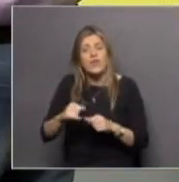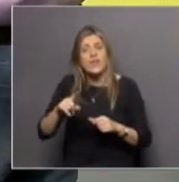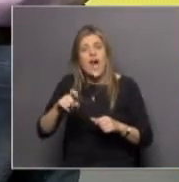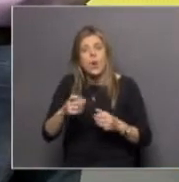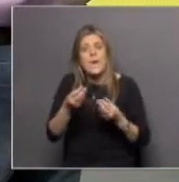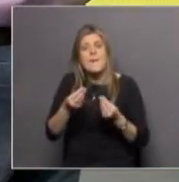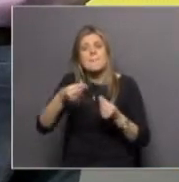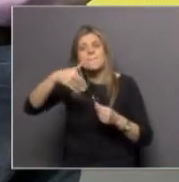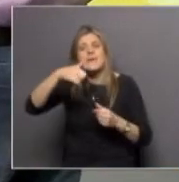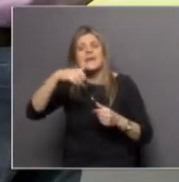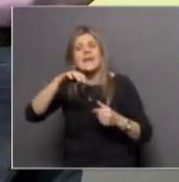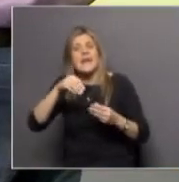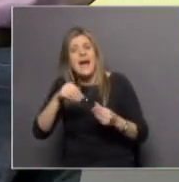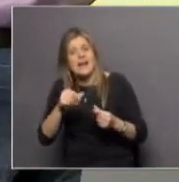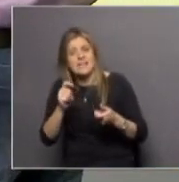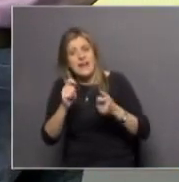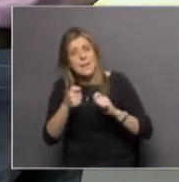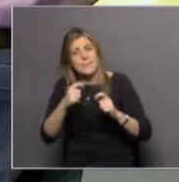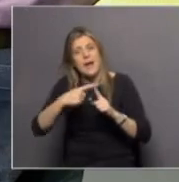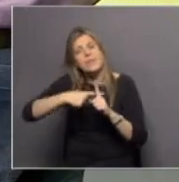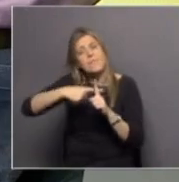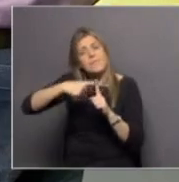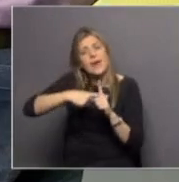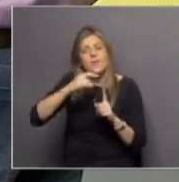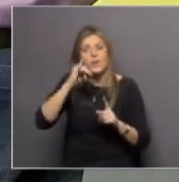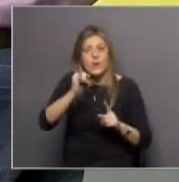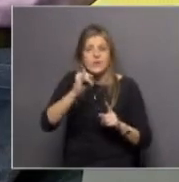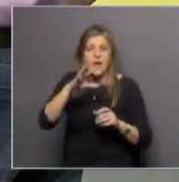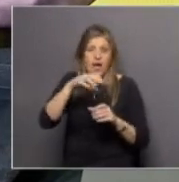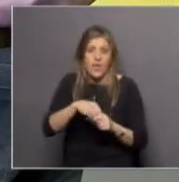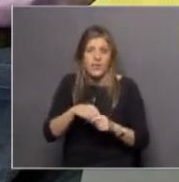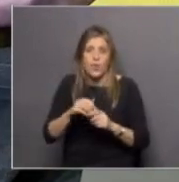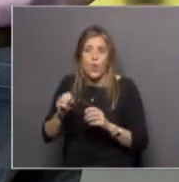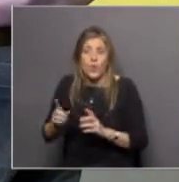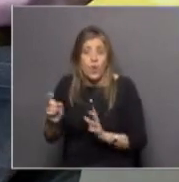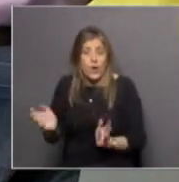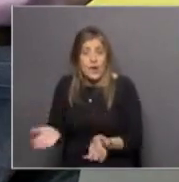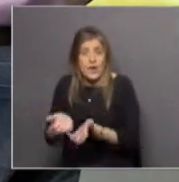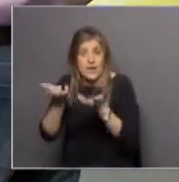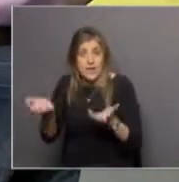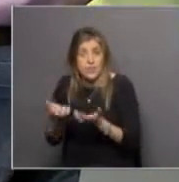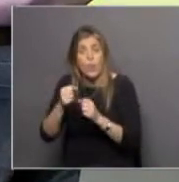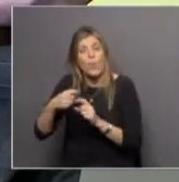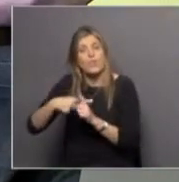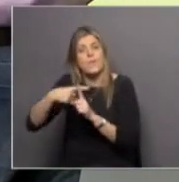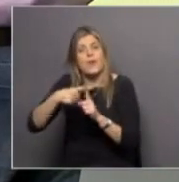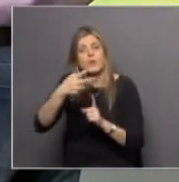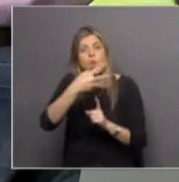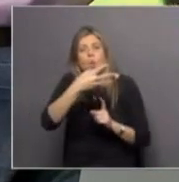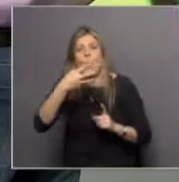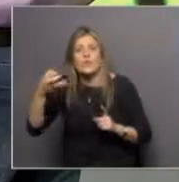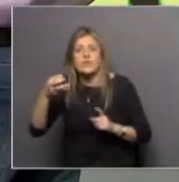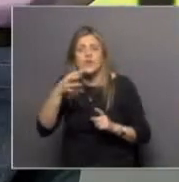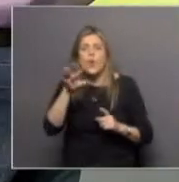Sí, exacto. Las temperaturas en esas fuentes hidrotermales pueden llegar a los 400, 450